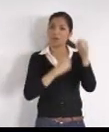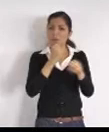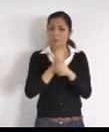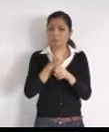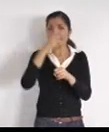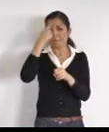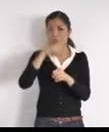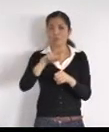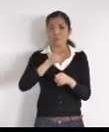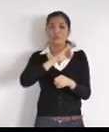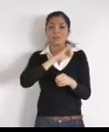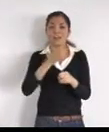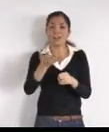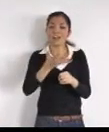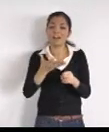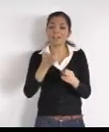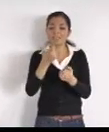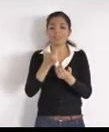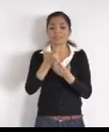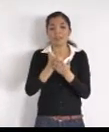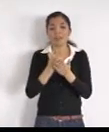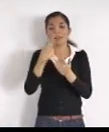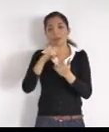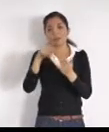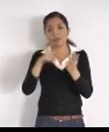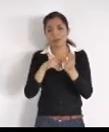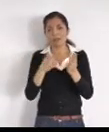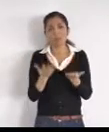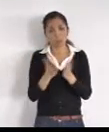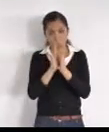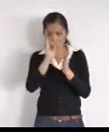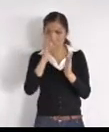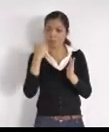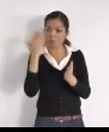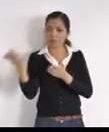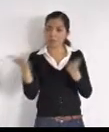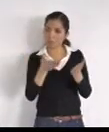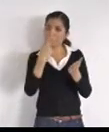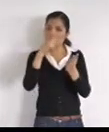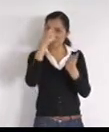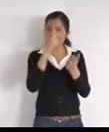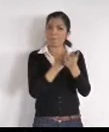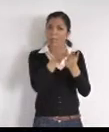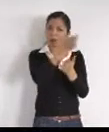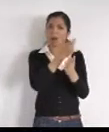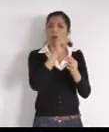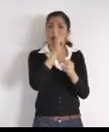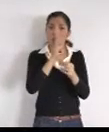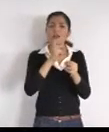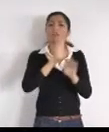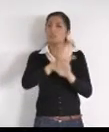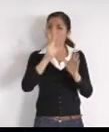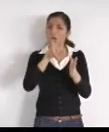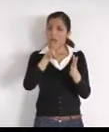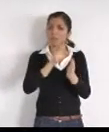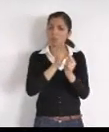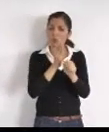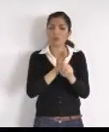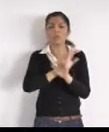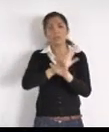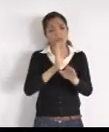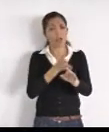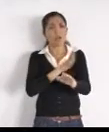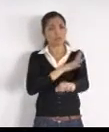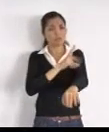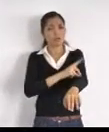hacerlo, nos metimos inmediatamente, a tajar el tema, y está ya, resolviéndose, hoy, tiene la calidad, dentro de la norma, y está